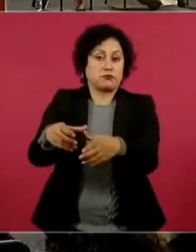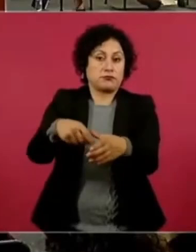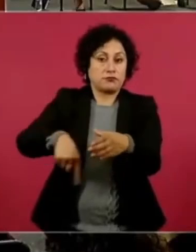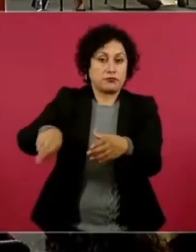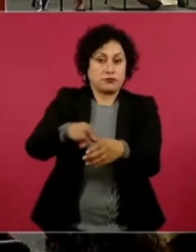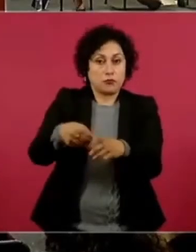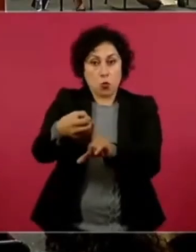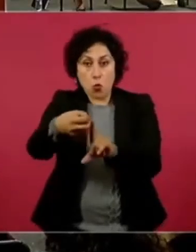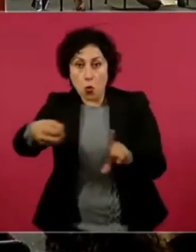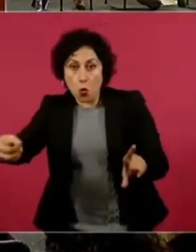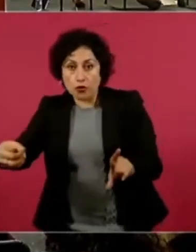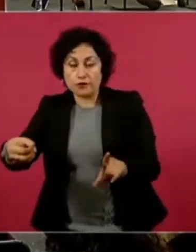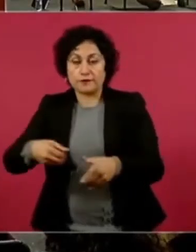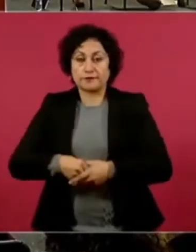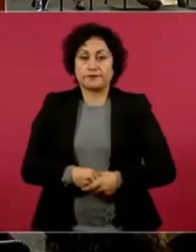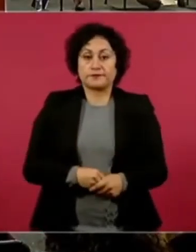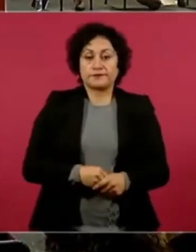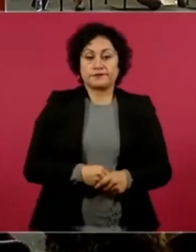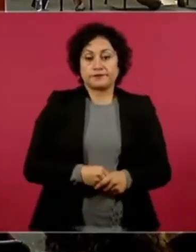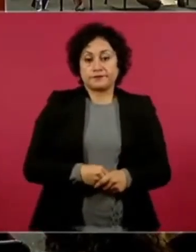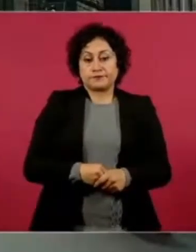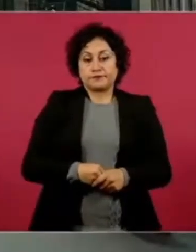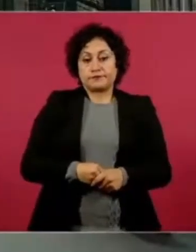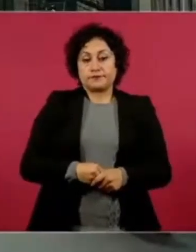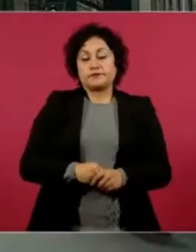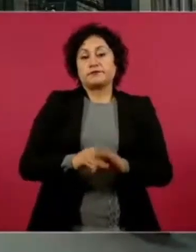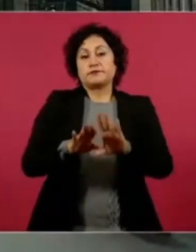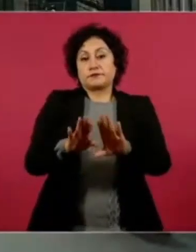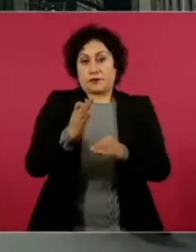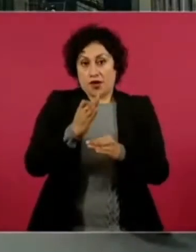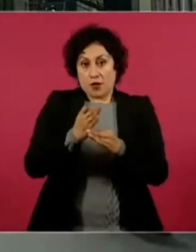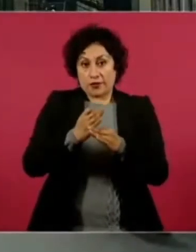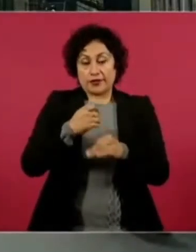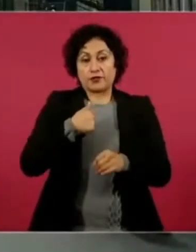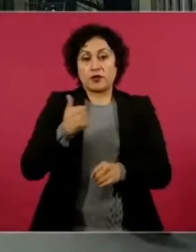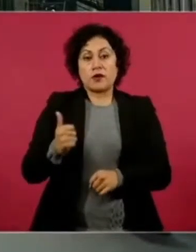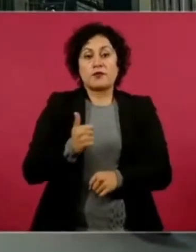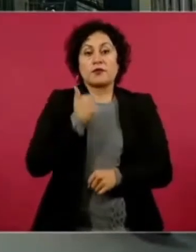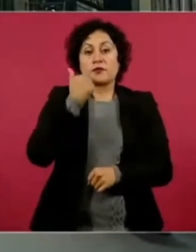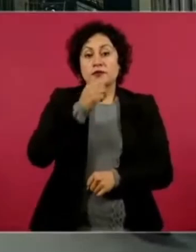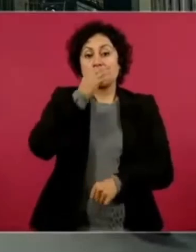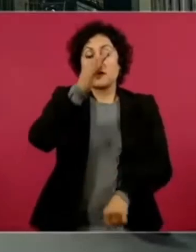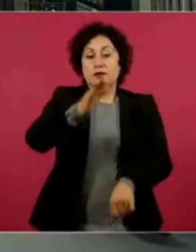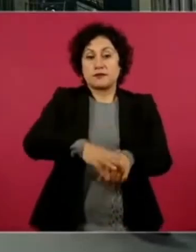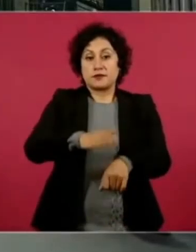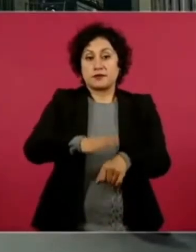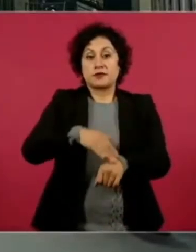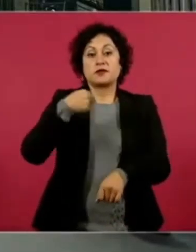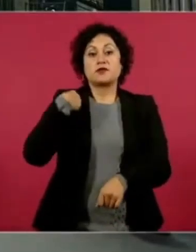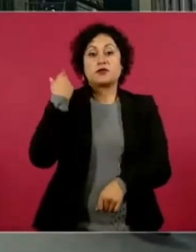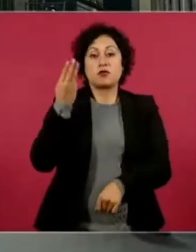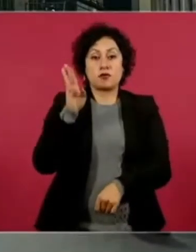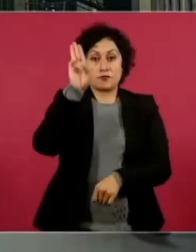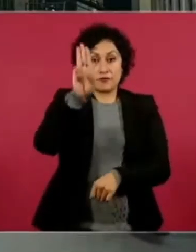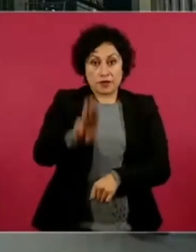Entonces, aprovecho también para decir que voy el miércoles de nuevo,